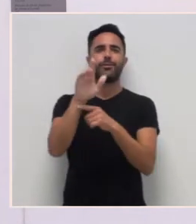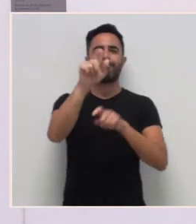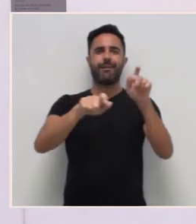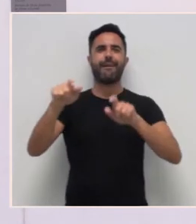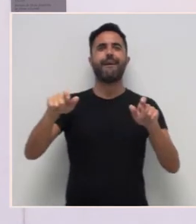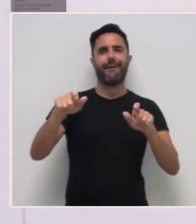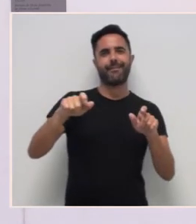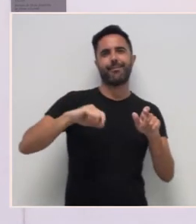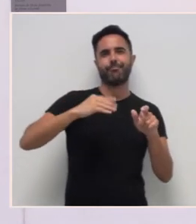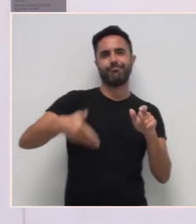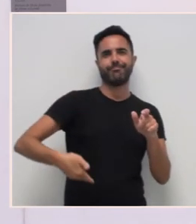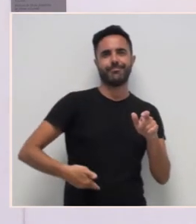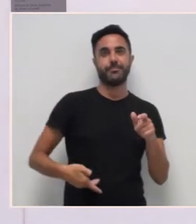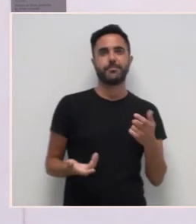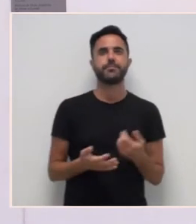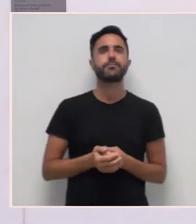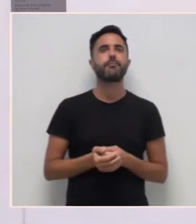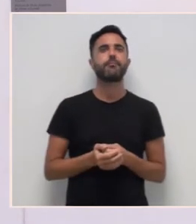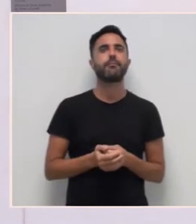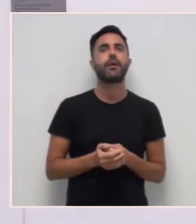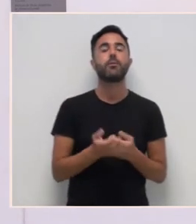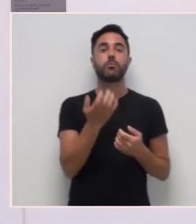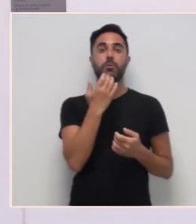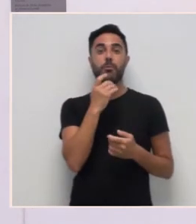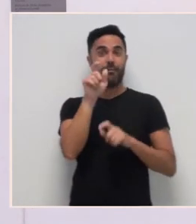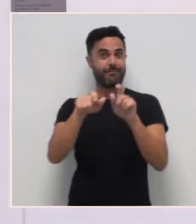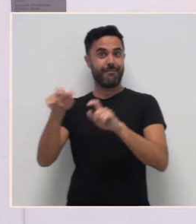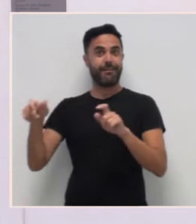para que ele pudese facer a súa obra,